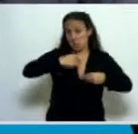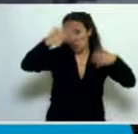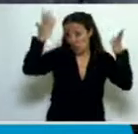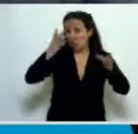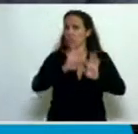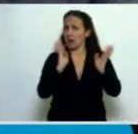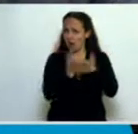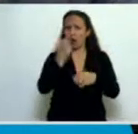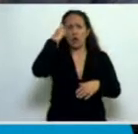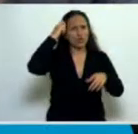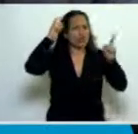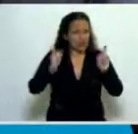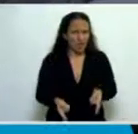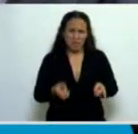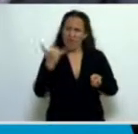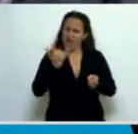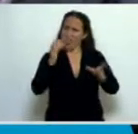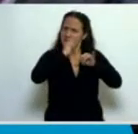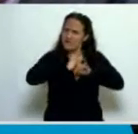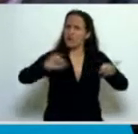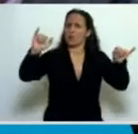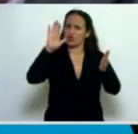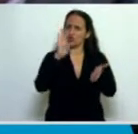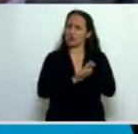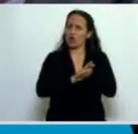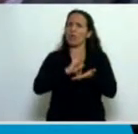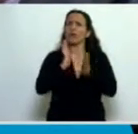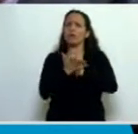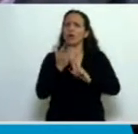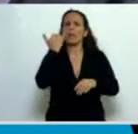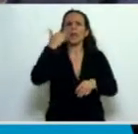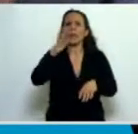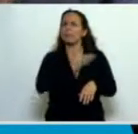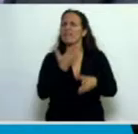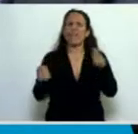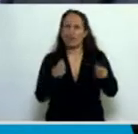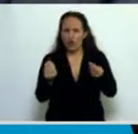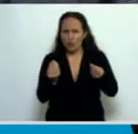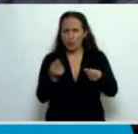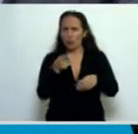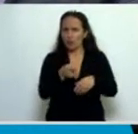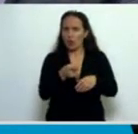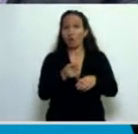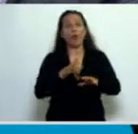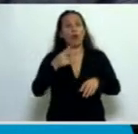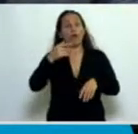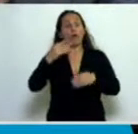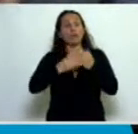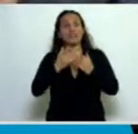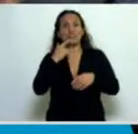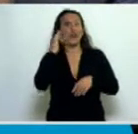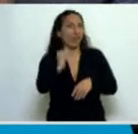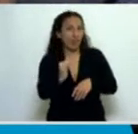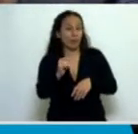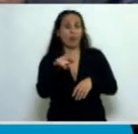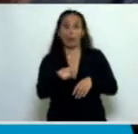Congreso de muchísima información sobre la gestión de YPF. Remató su exposición diciendo que